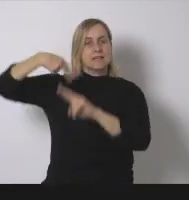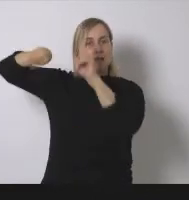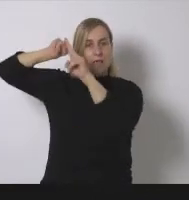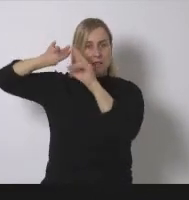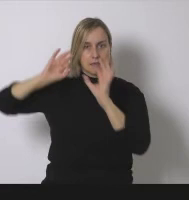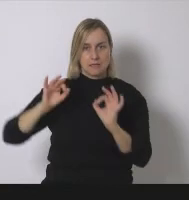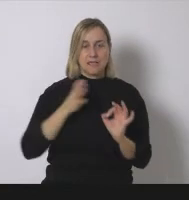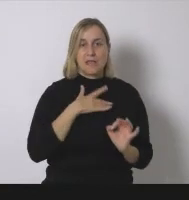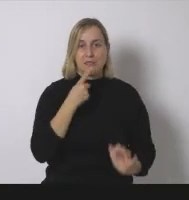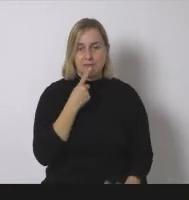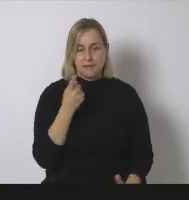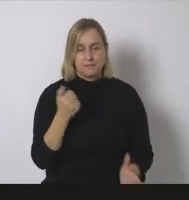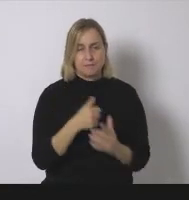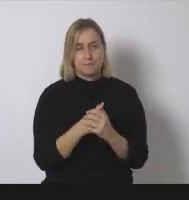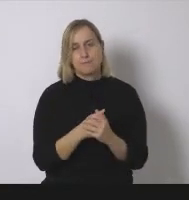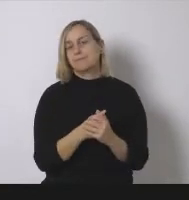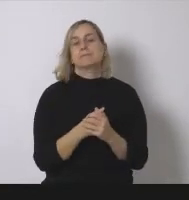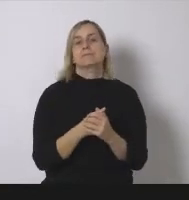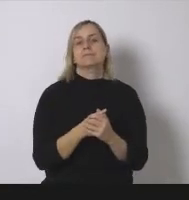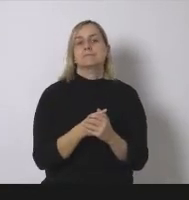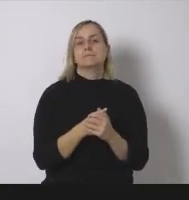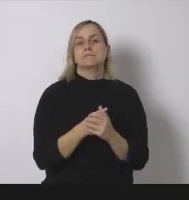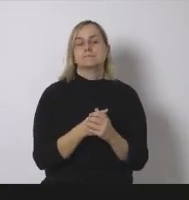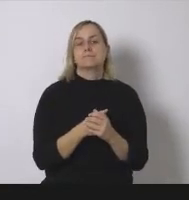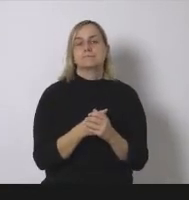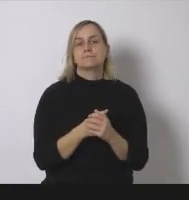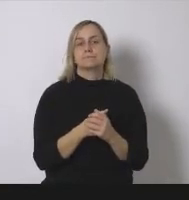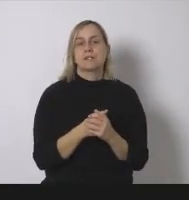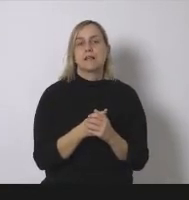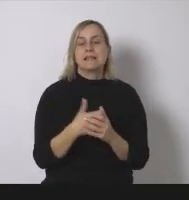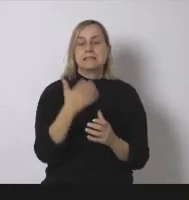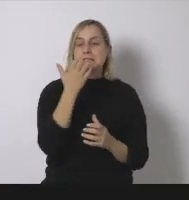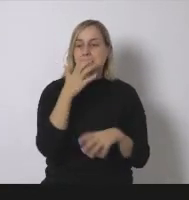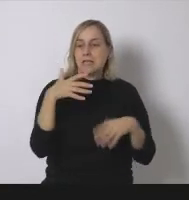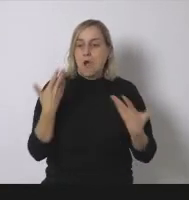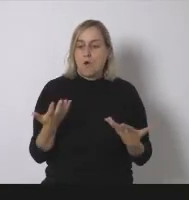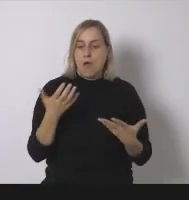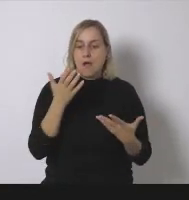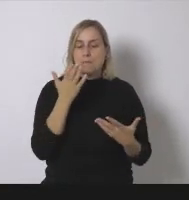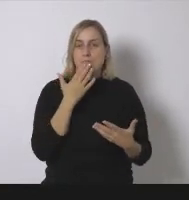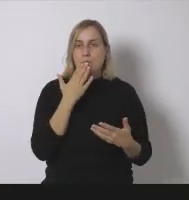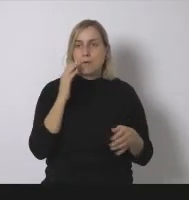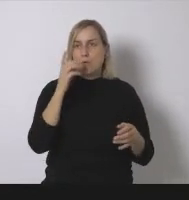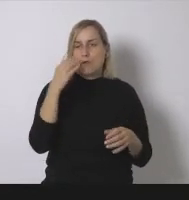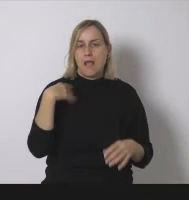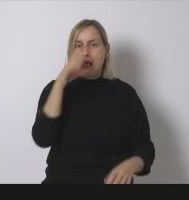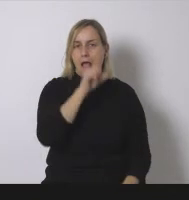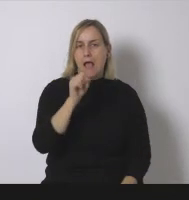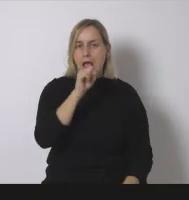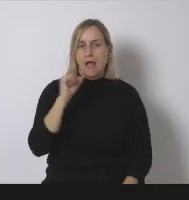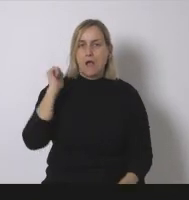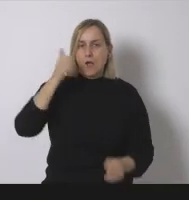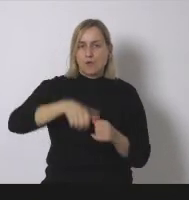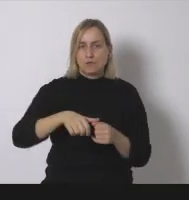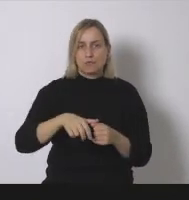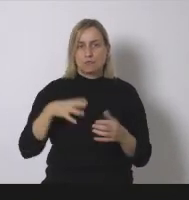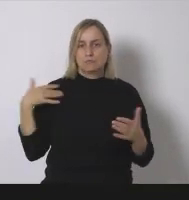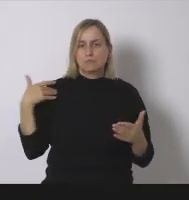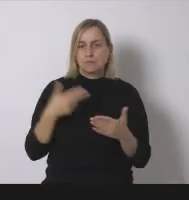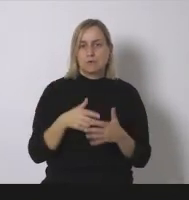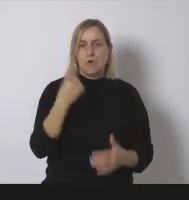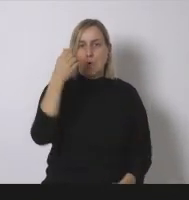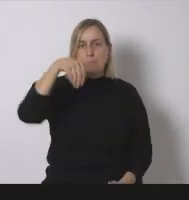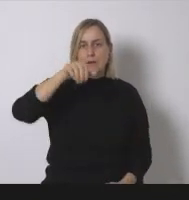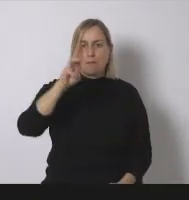si ahora mismo se parte de llevamos años en los que no se introduce ni un megavatio fotovoltaico en Cataluña